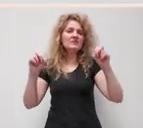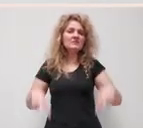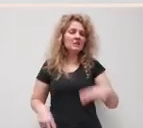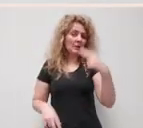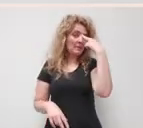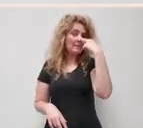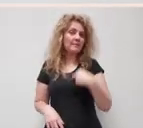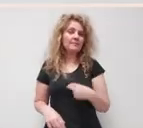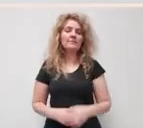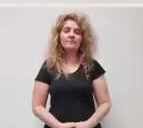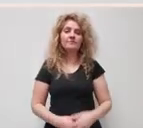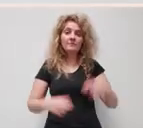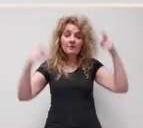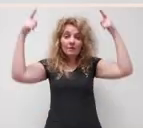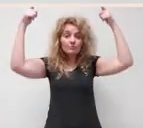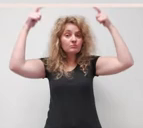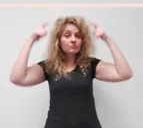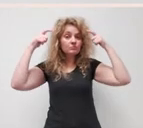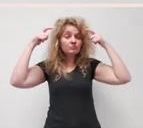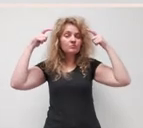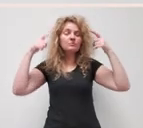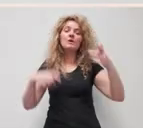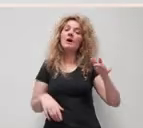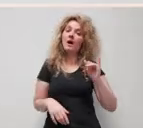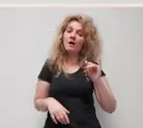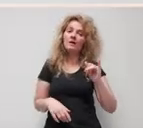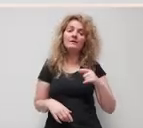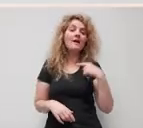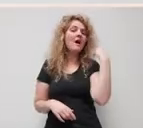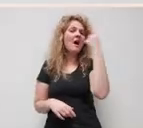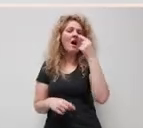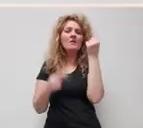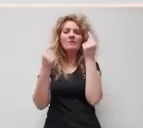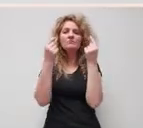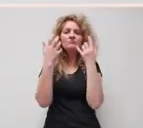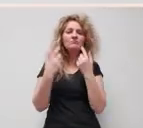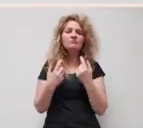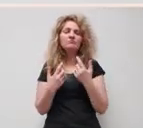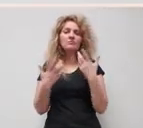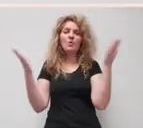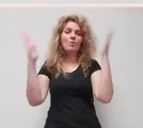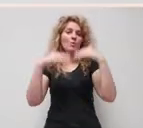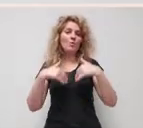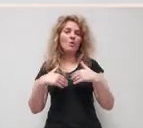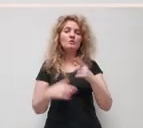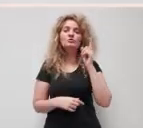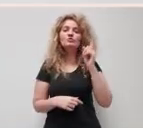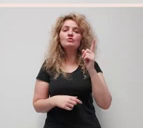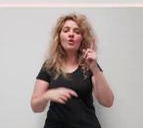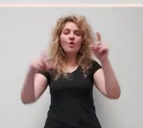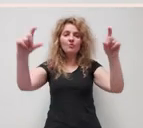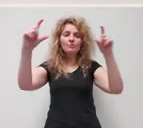Na cara non presenta ningún trazo facial, somente se están os lentes. No peto da chaqueta un pano.